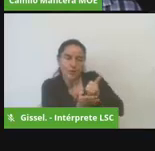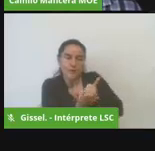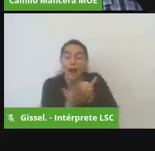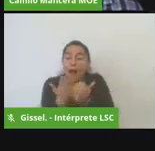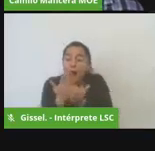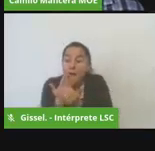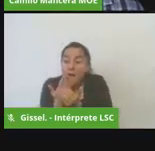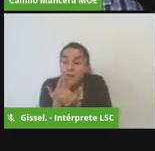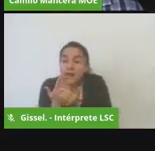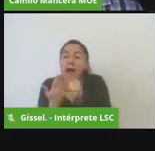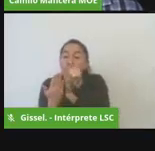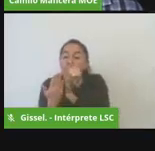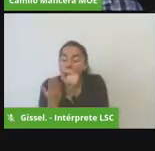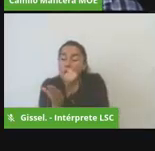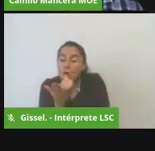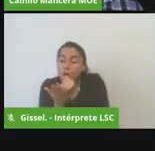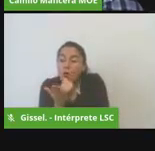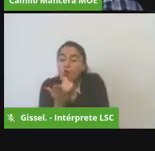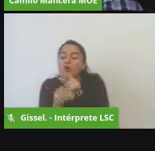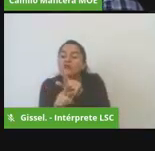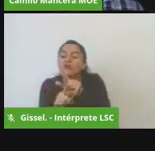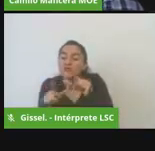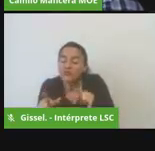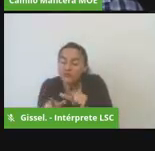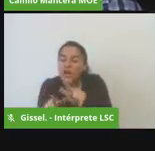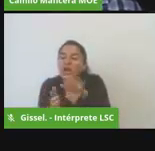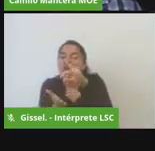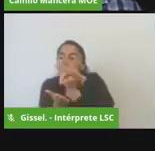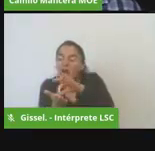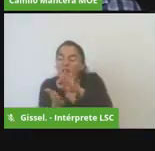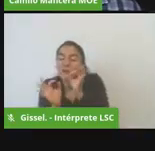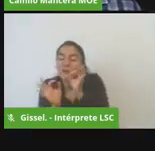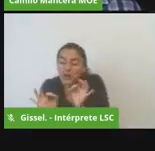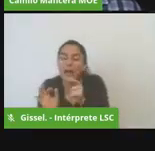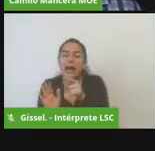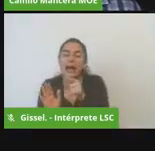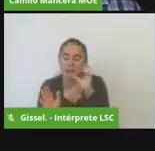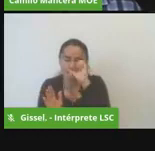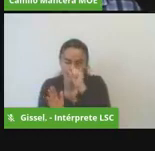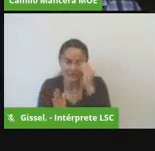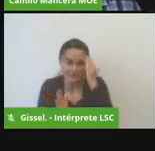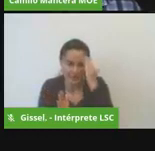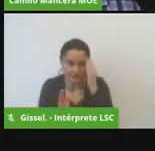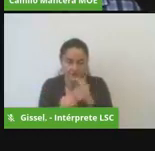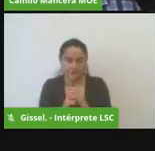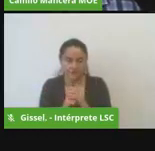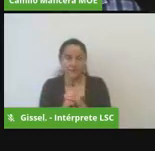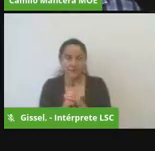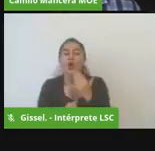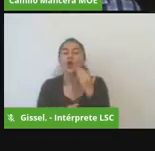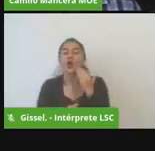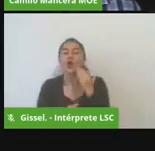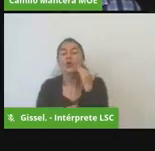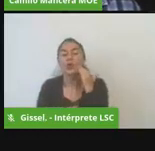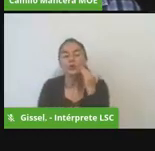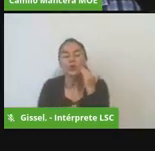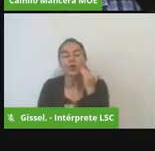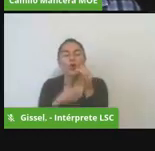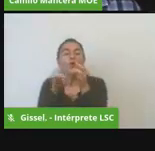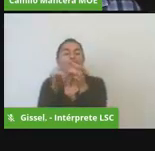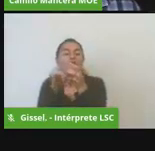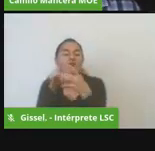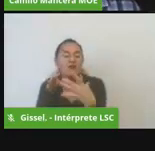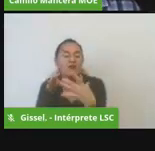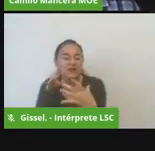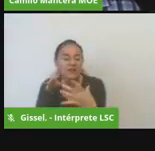el cuándo para esto tenemos el espacio de la fecha de los hechos y la hora de los